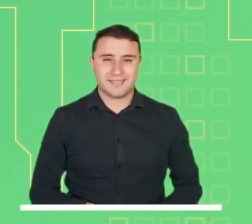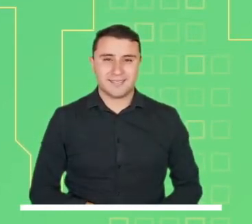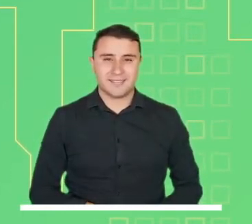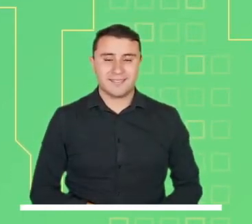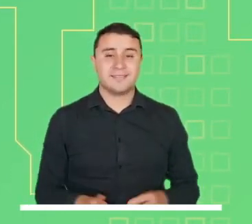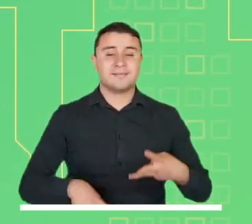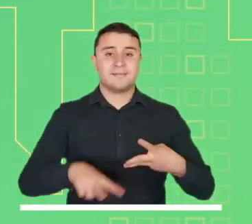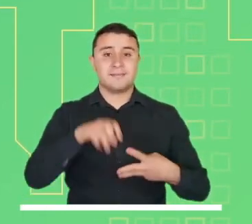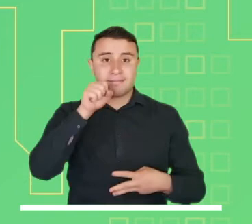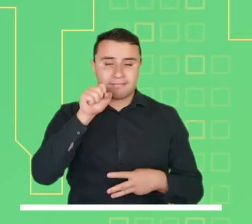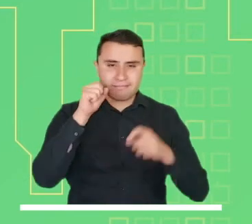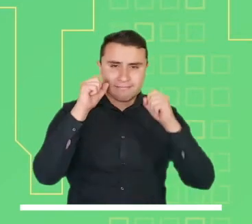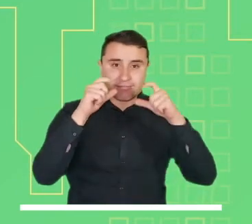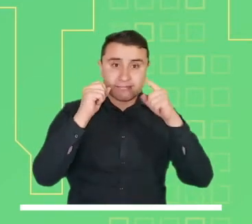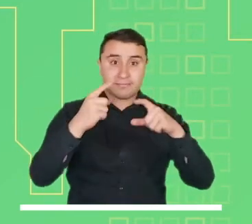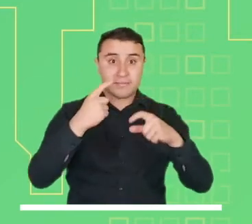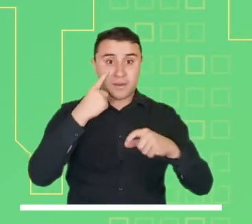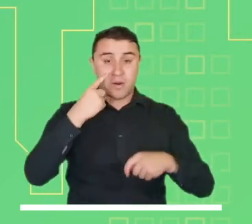Meta y Antioquia.